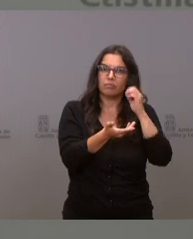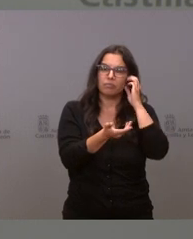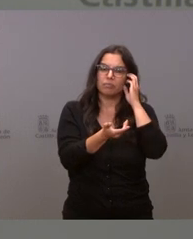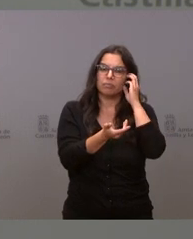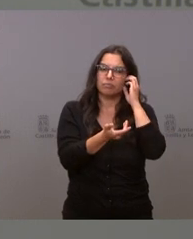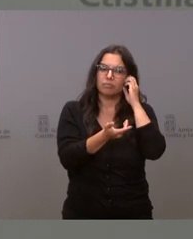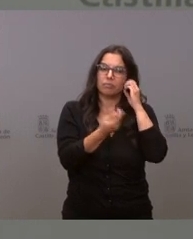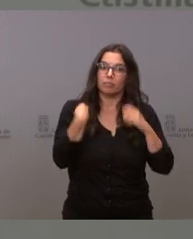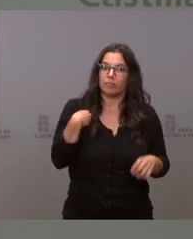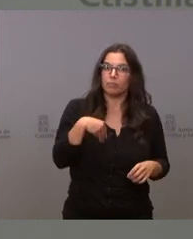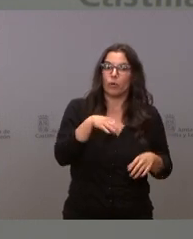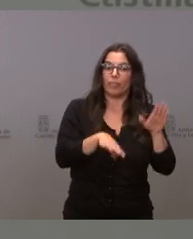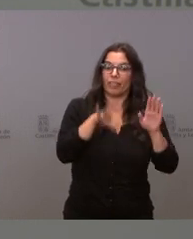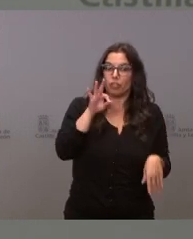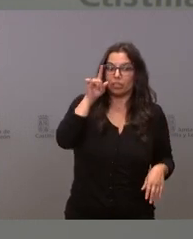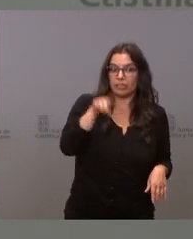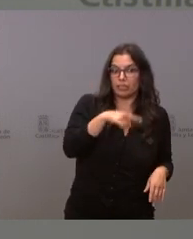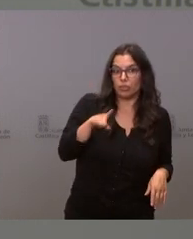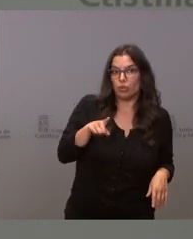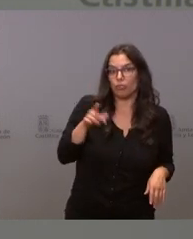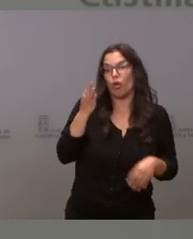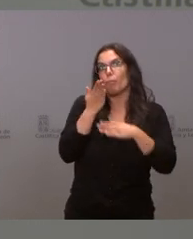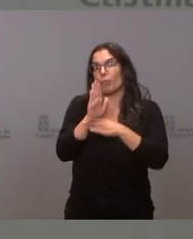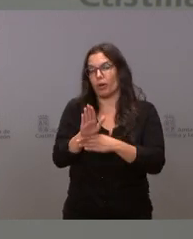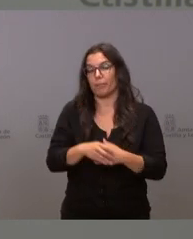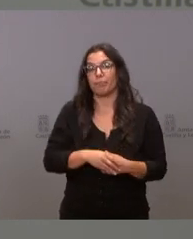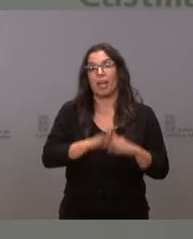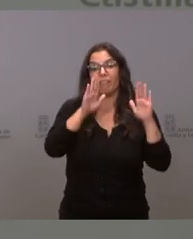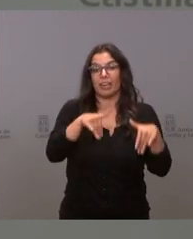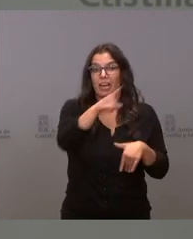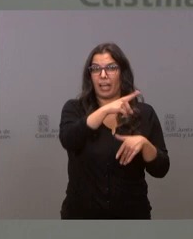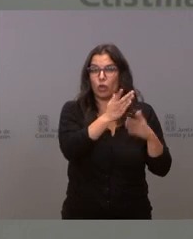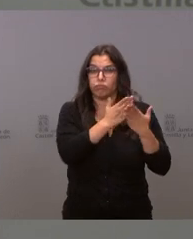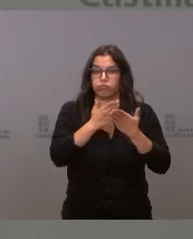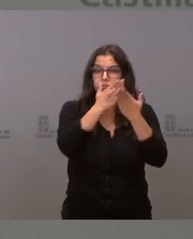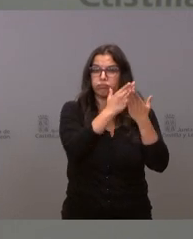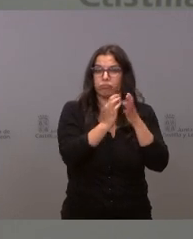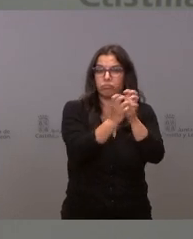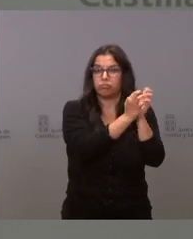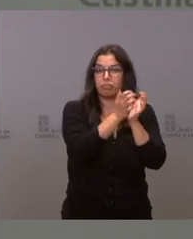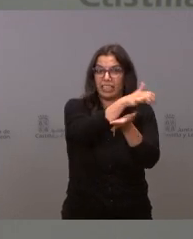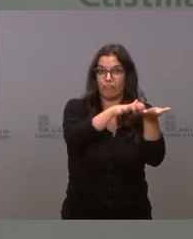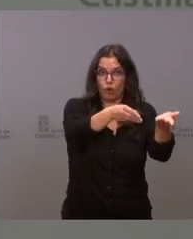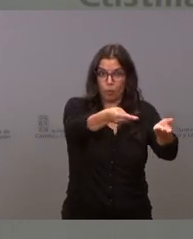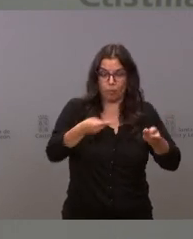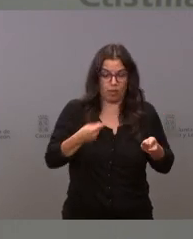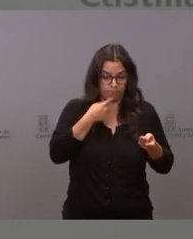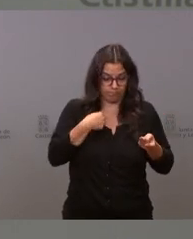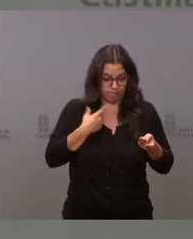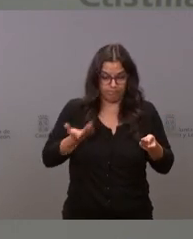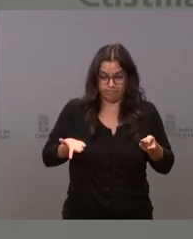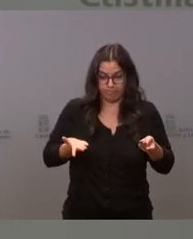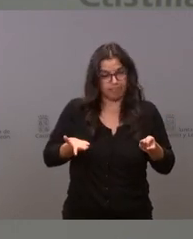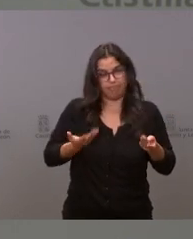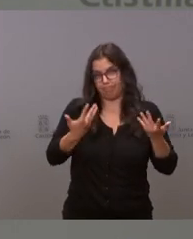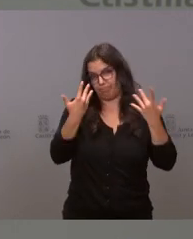estas decisiones o de proponer estas decisiones. El resultado de ese informe es que se nos